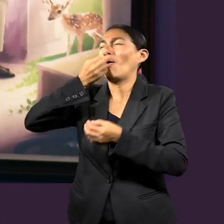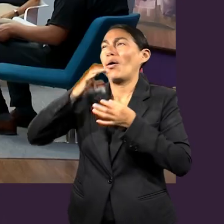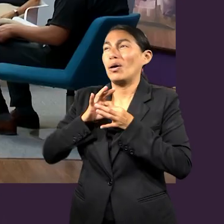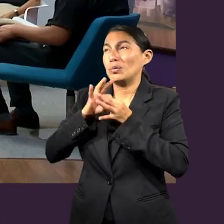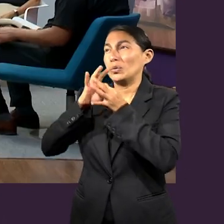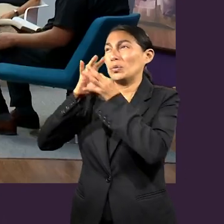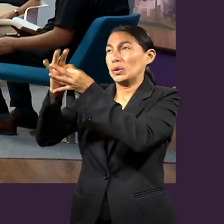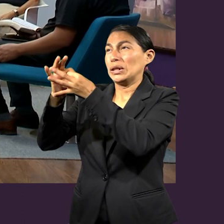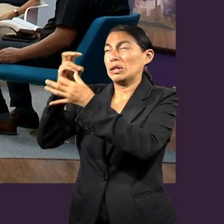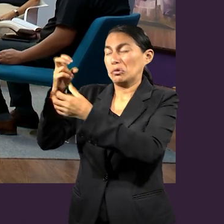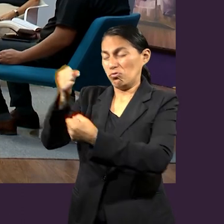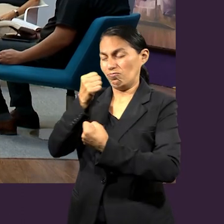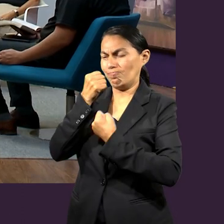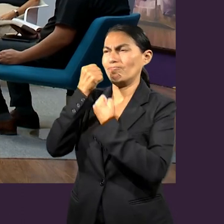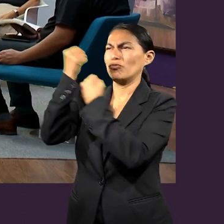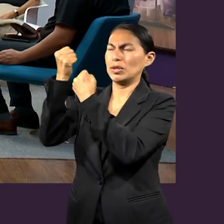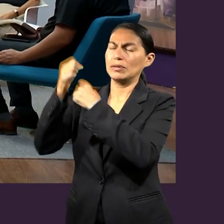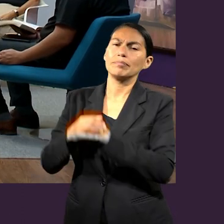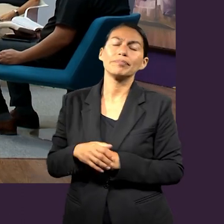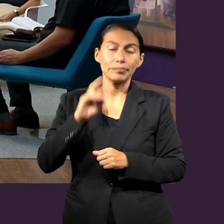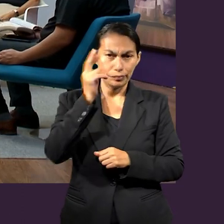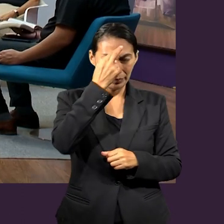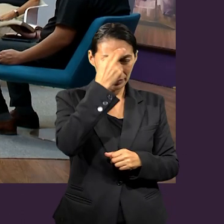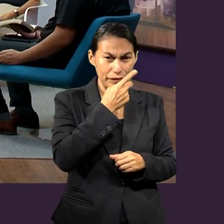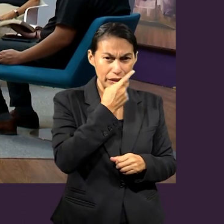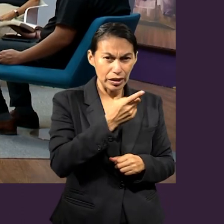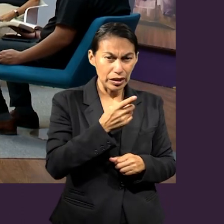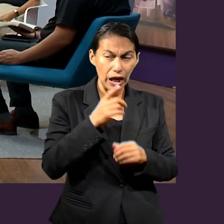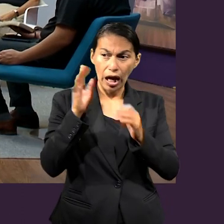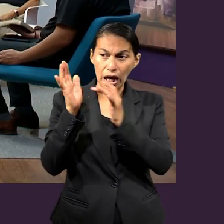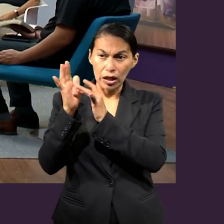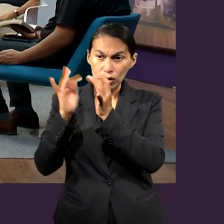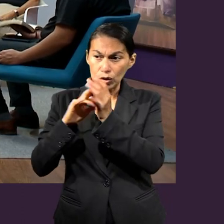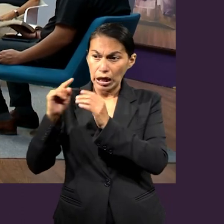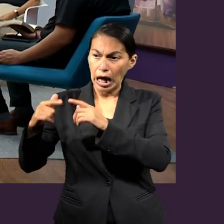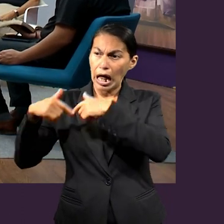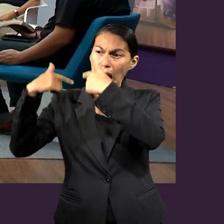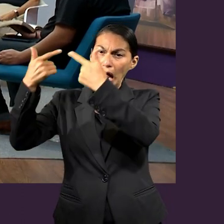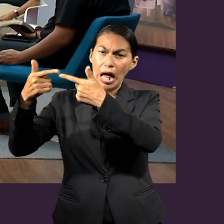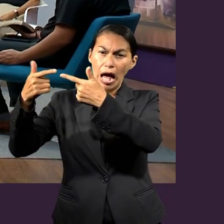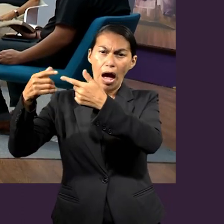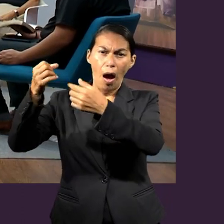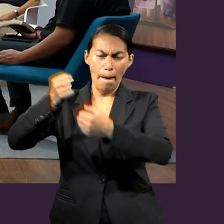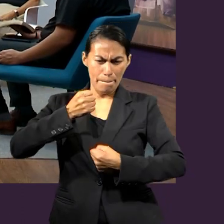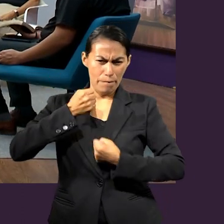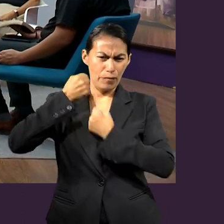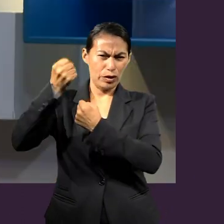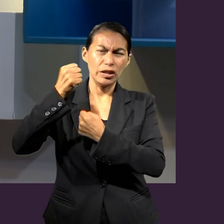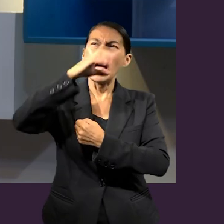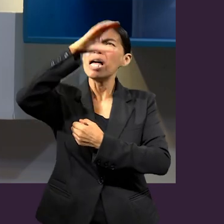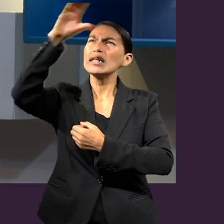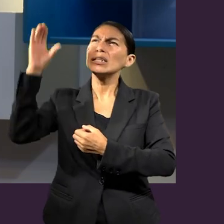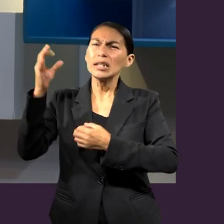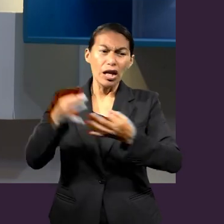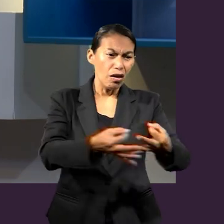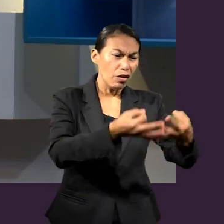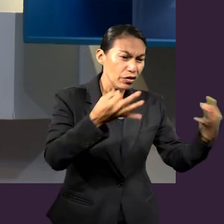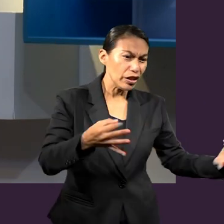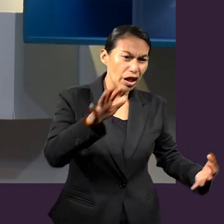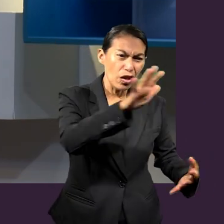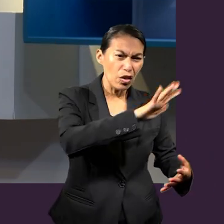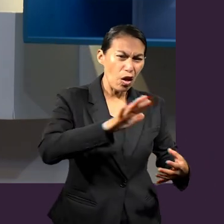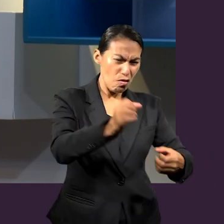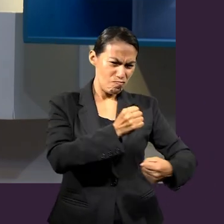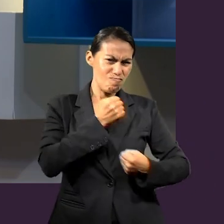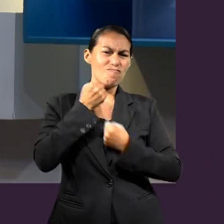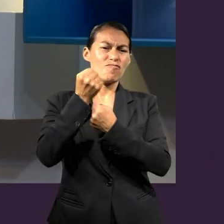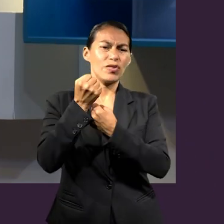oración. Claro, en la comisión Jesús, acuérdense que le dijo a los discípulos, toda potestad me ha sido dada en el cielo y en la tierra. Por tanto, quiere